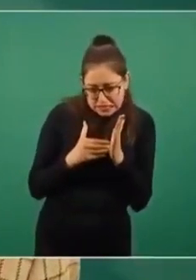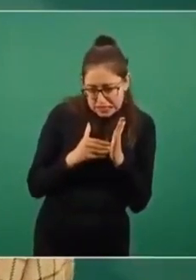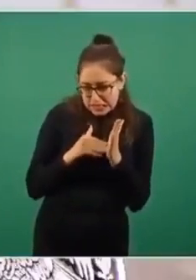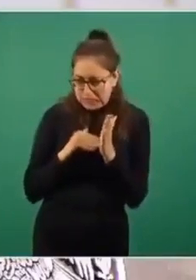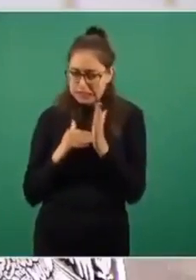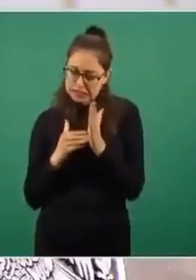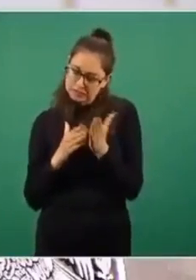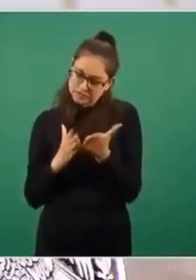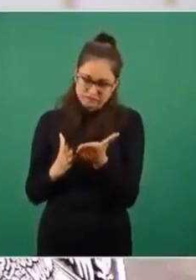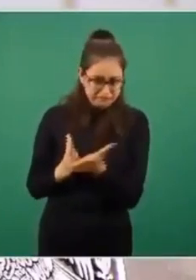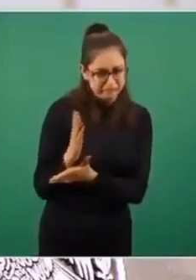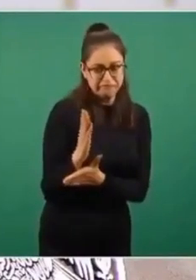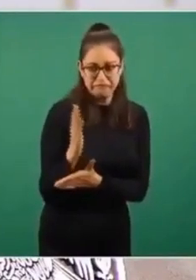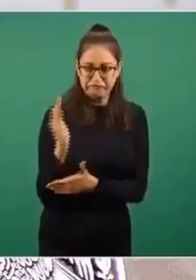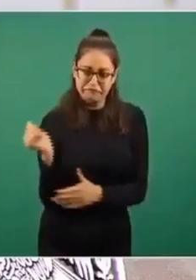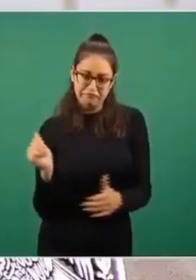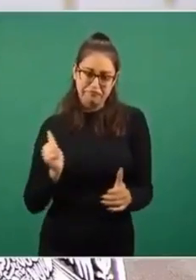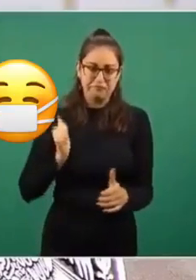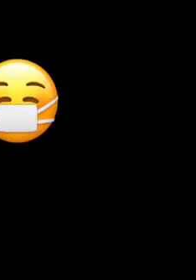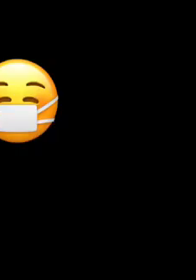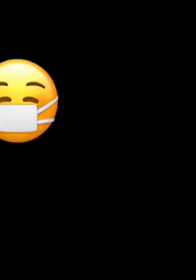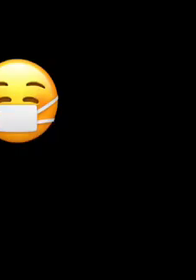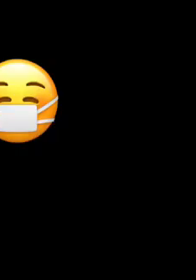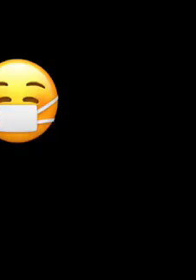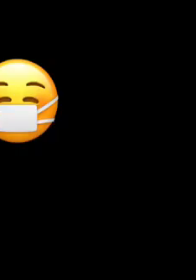hacer las cosas no bien hechas.